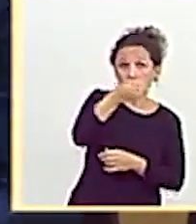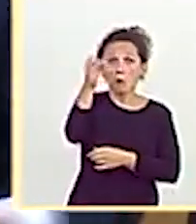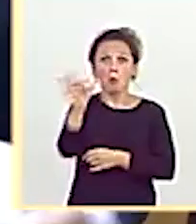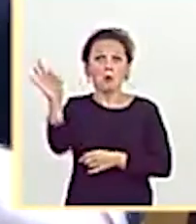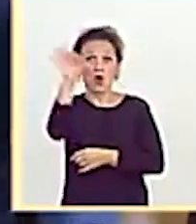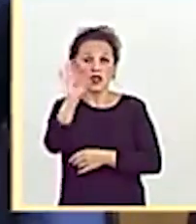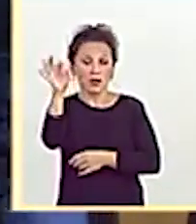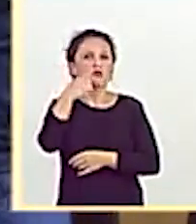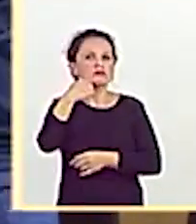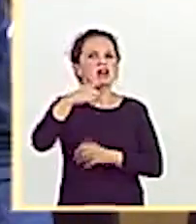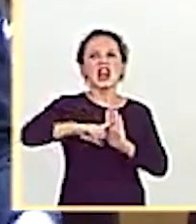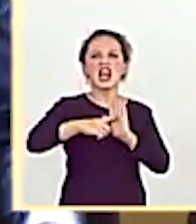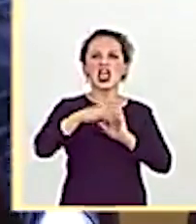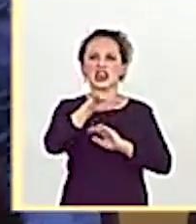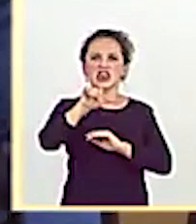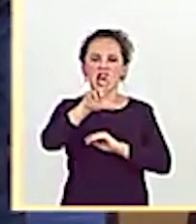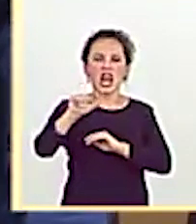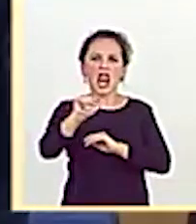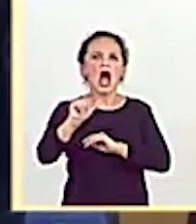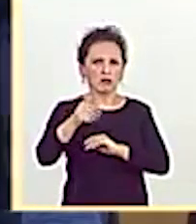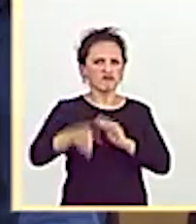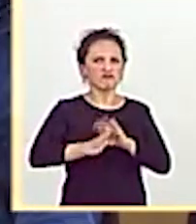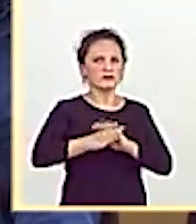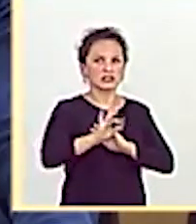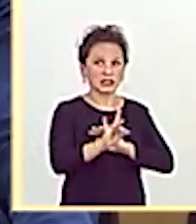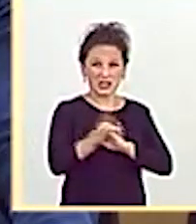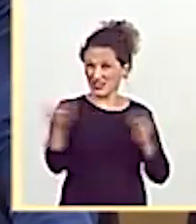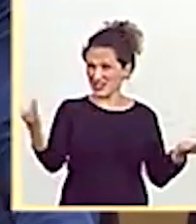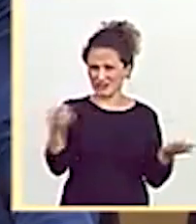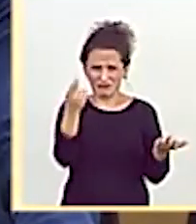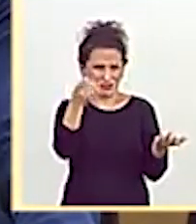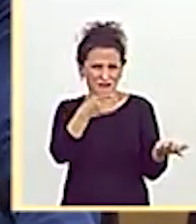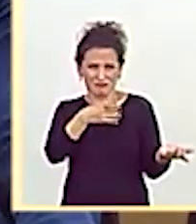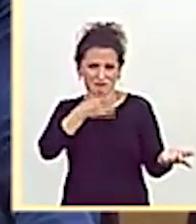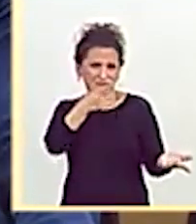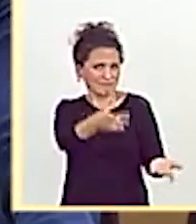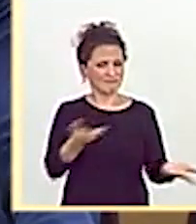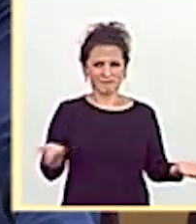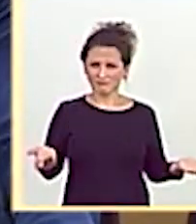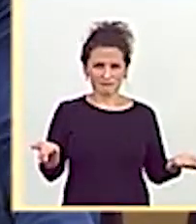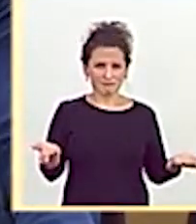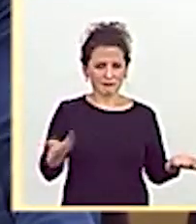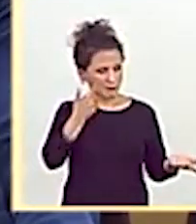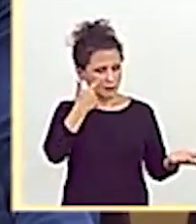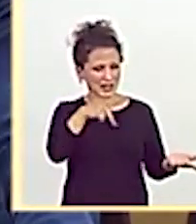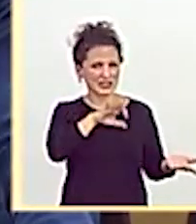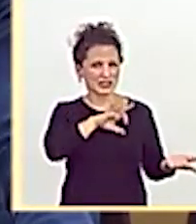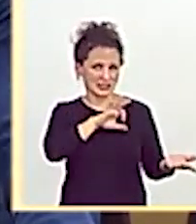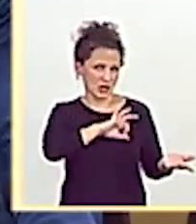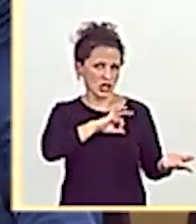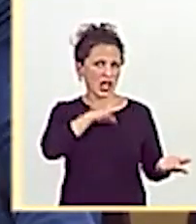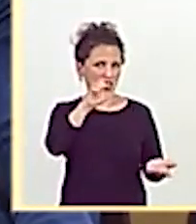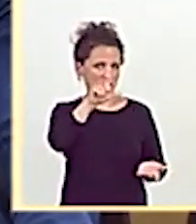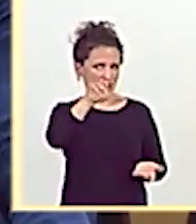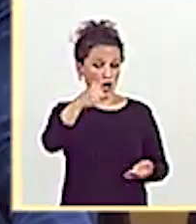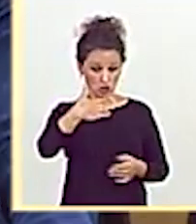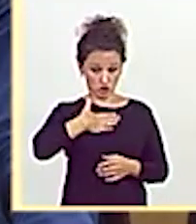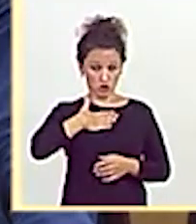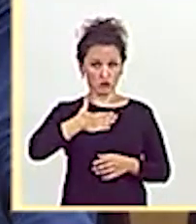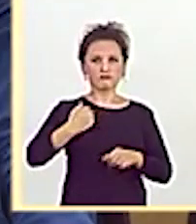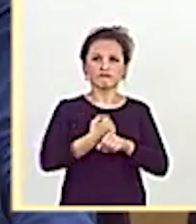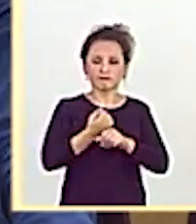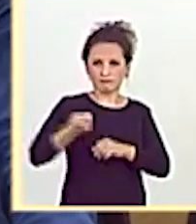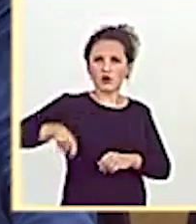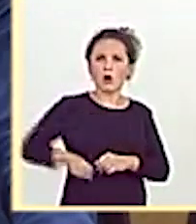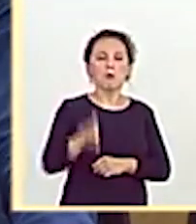debate de la ley CELA. Como le digo, es un verdadero despropósito. Mire, señora CELA, soy profesor, llevo 12 años